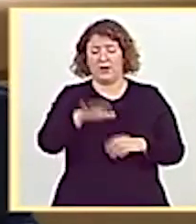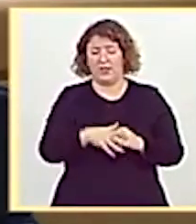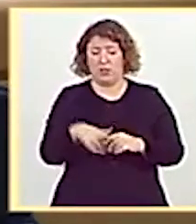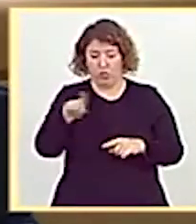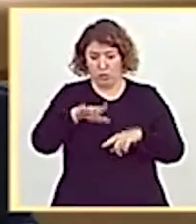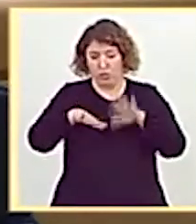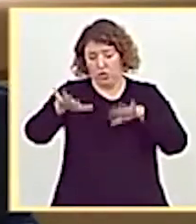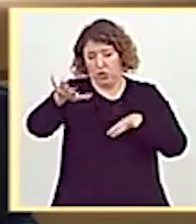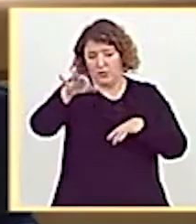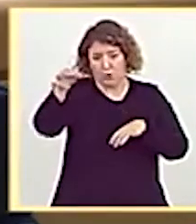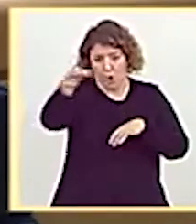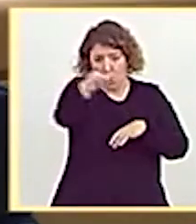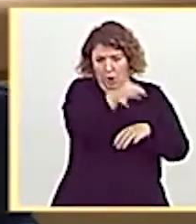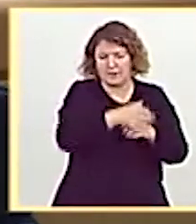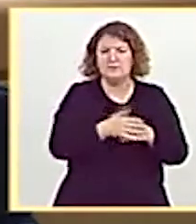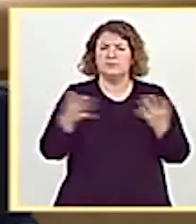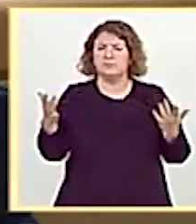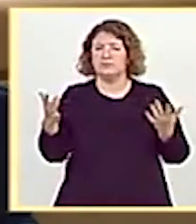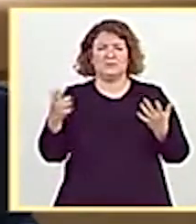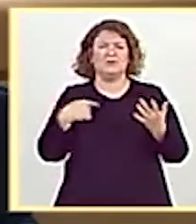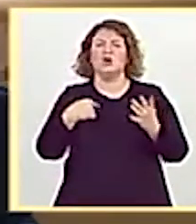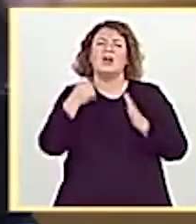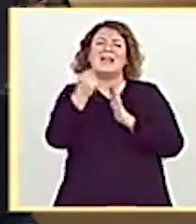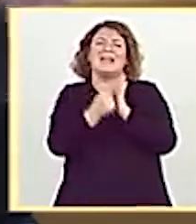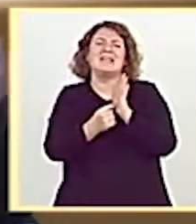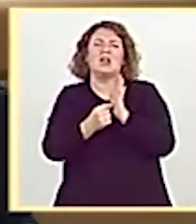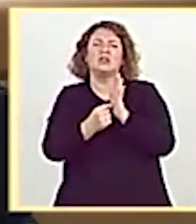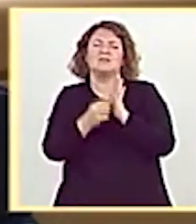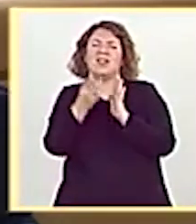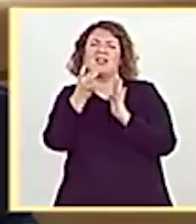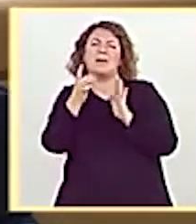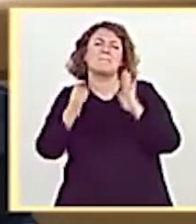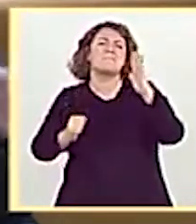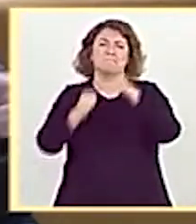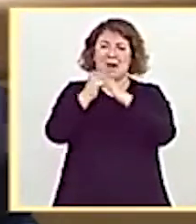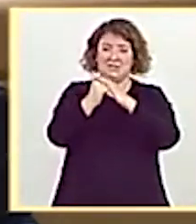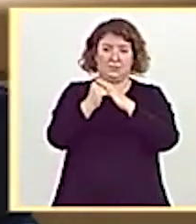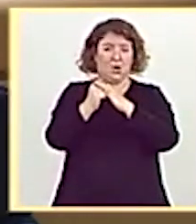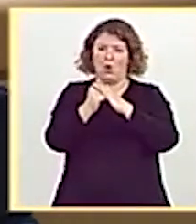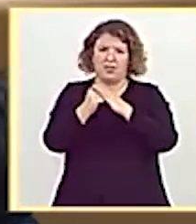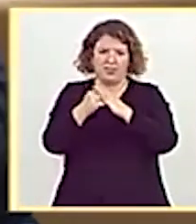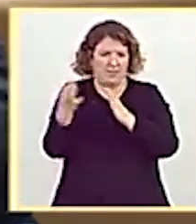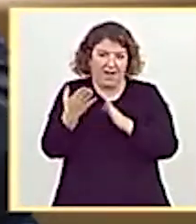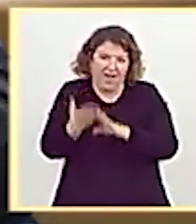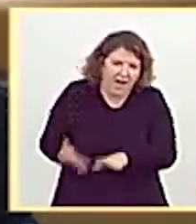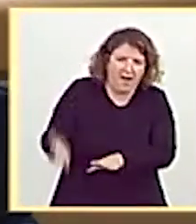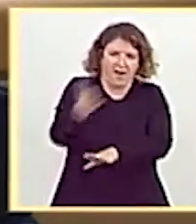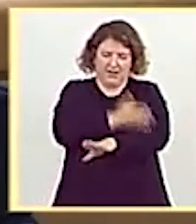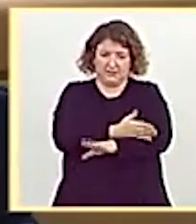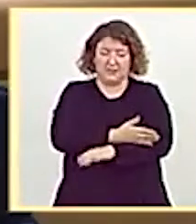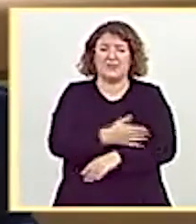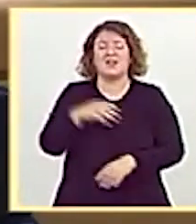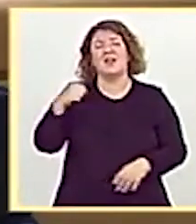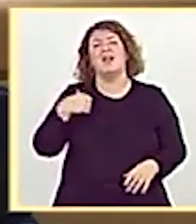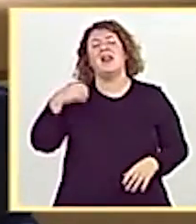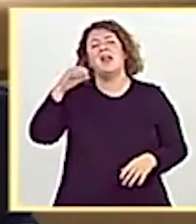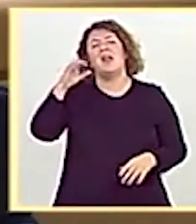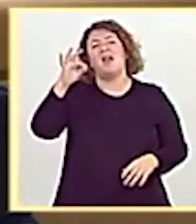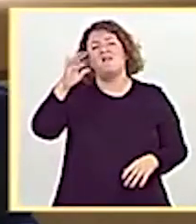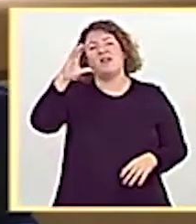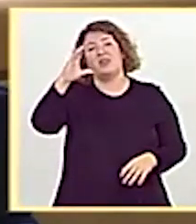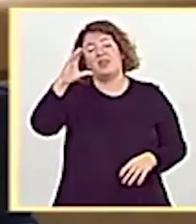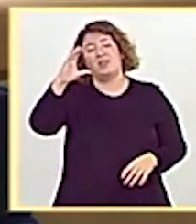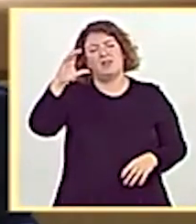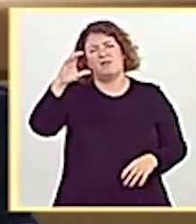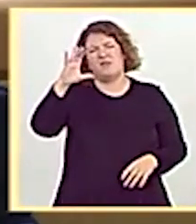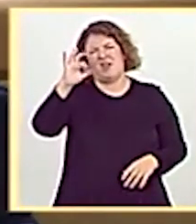localidades. Son criterios, insisto, de máximos. Hay que actuar, como todo el mundo sabe, muchísimo antes. El ECDC fija el umbral de actuación